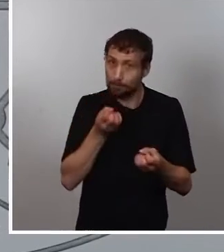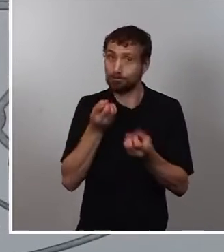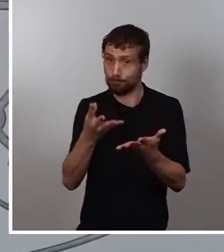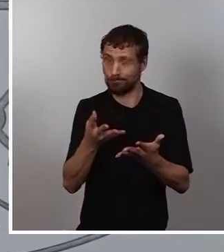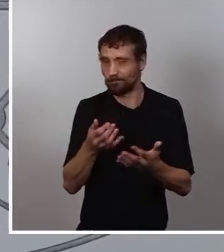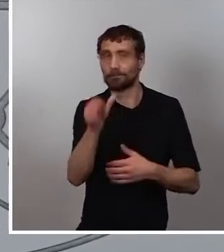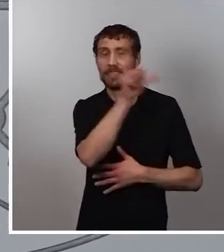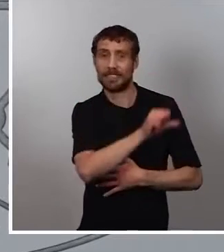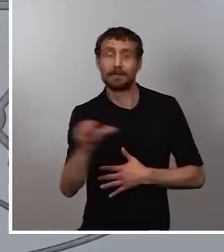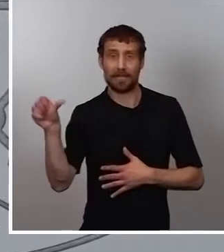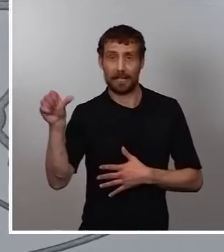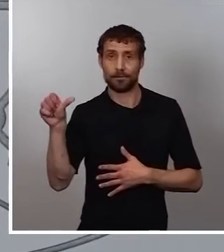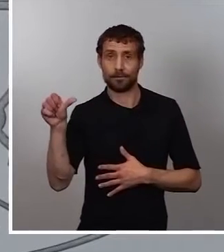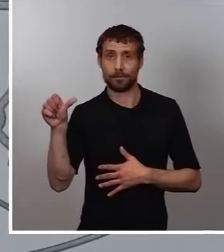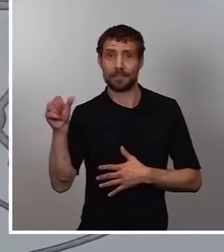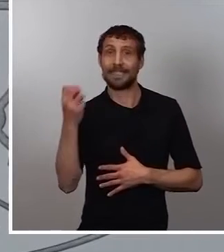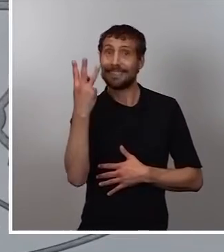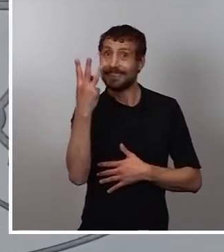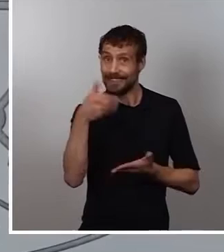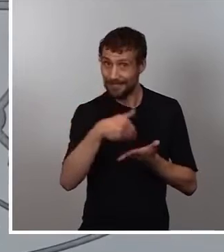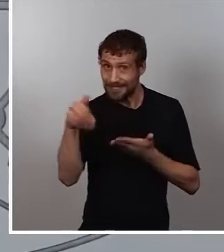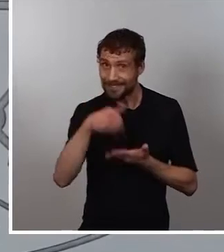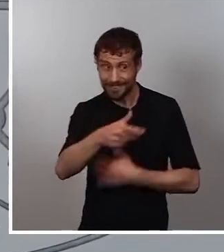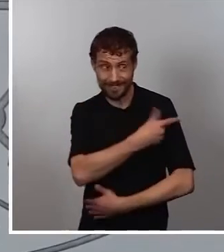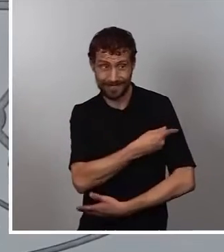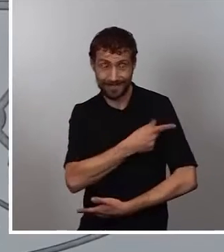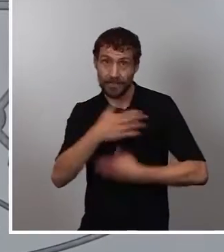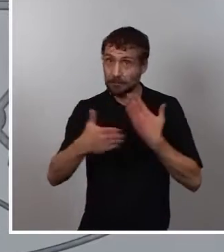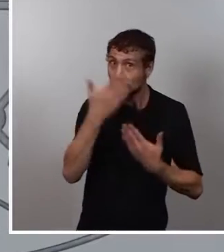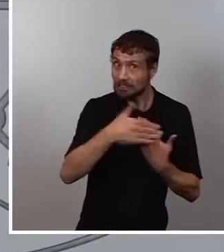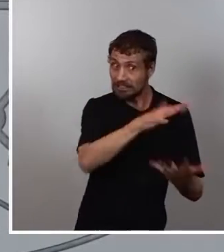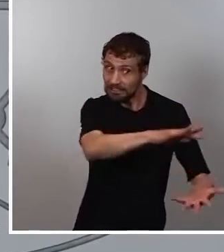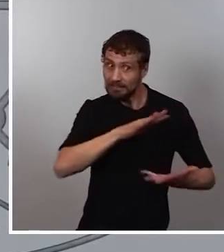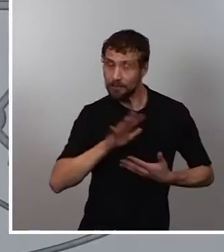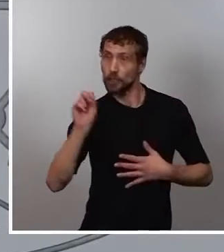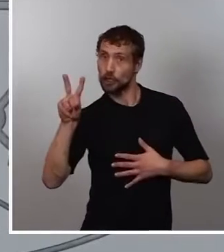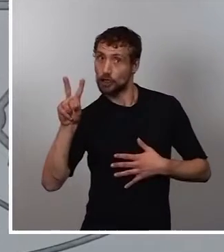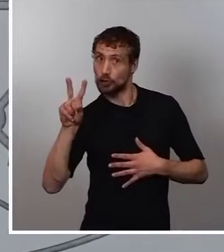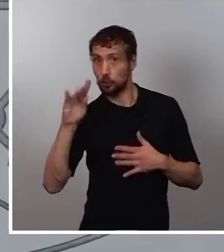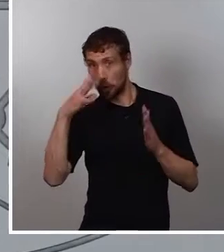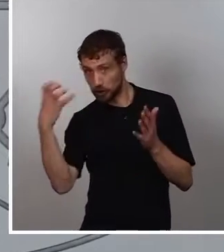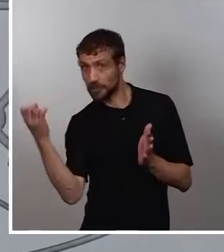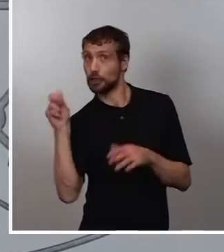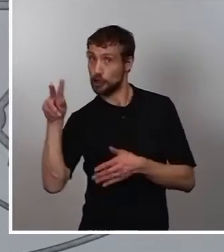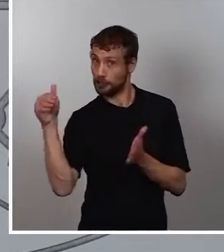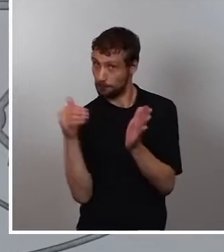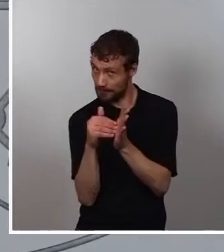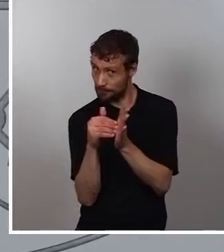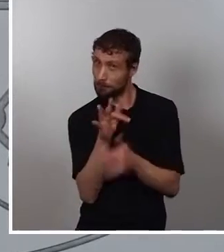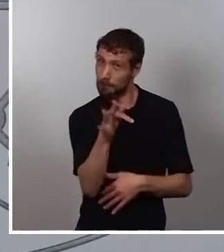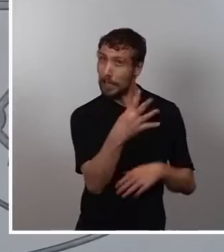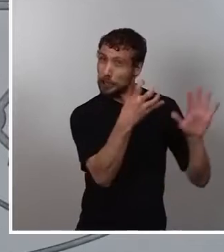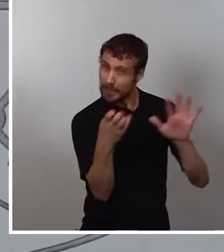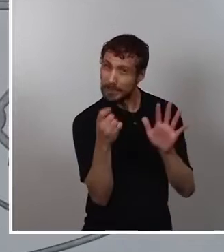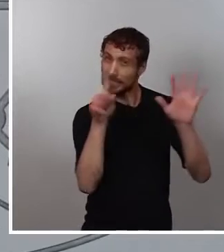más de 3 millones de vacunas. De Moderna, 412.000 más las 906.000 que tenemos pendientes, como saben, de la